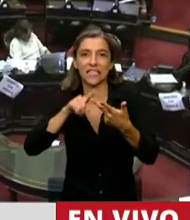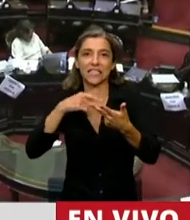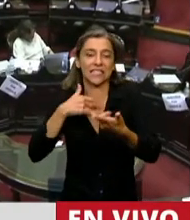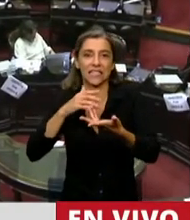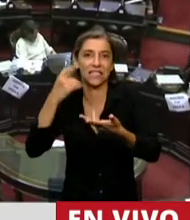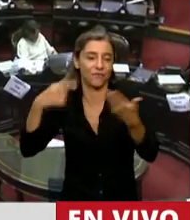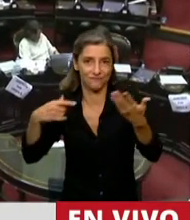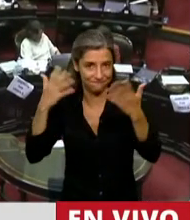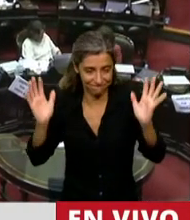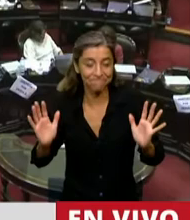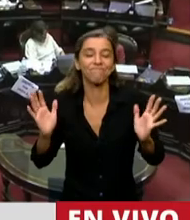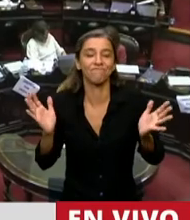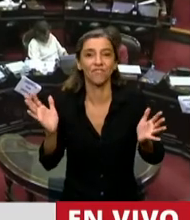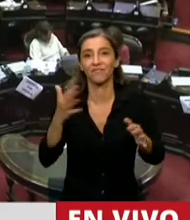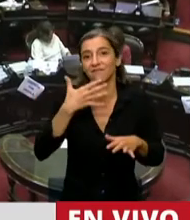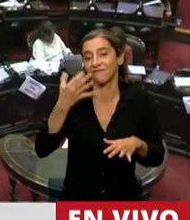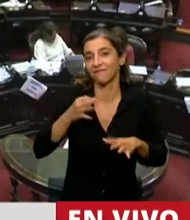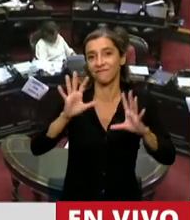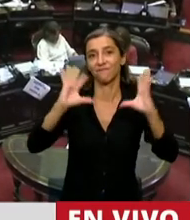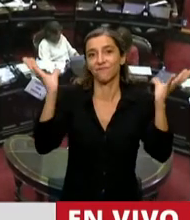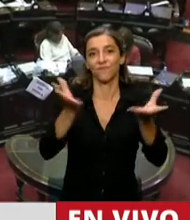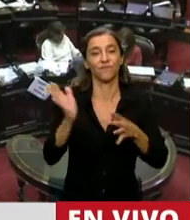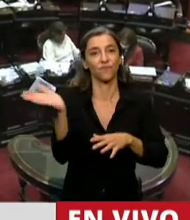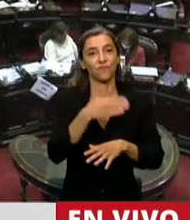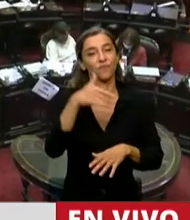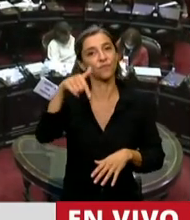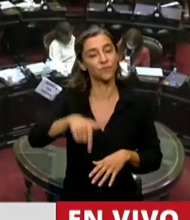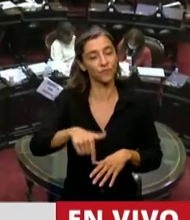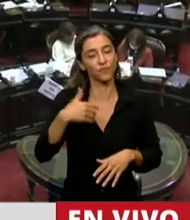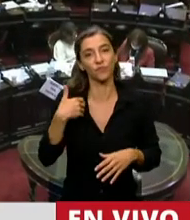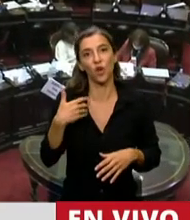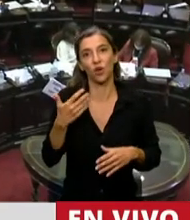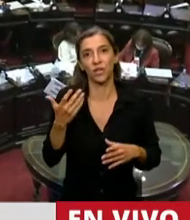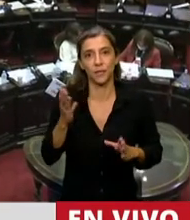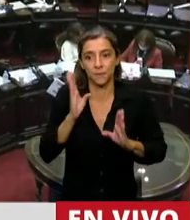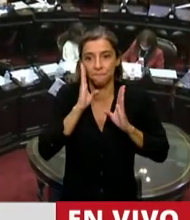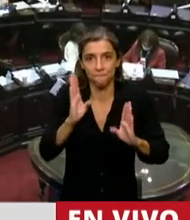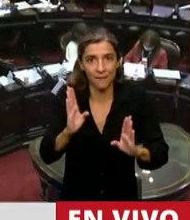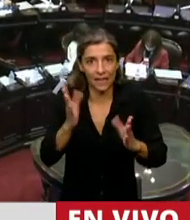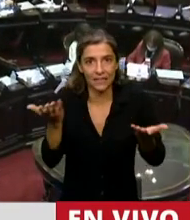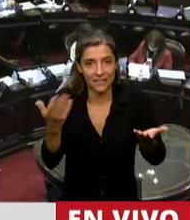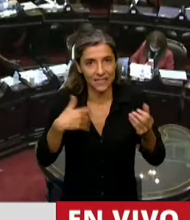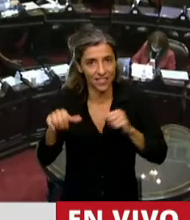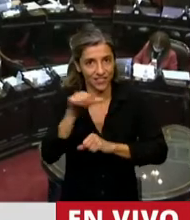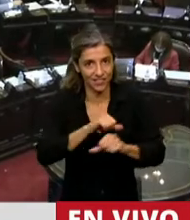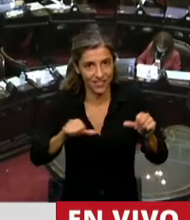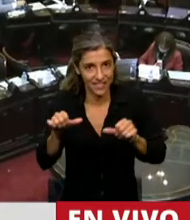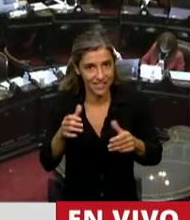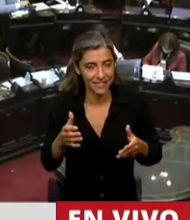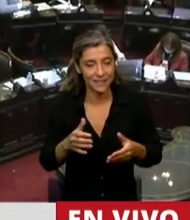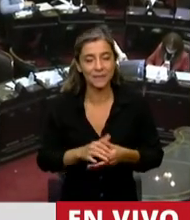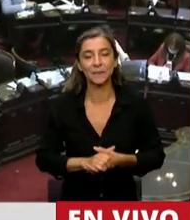esto nos ha puesto a toda la humanidad de una forma muy patente sobre la